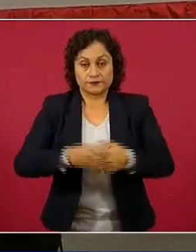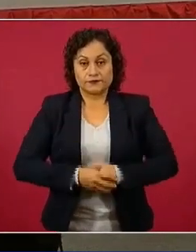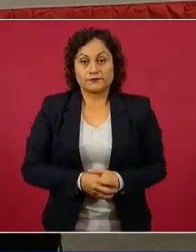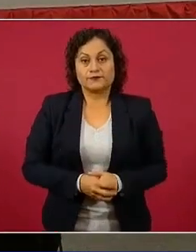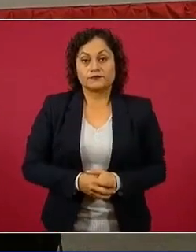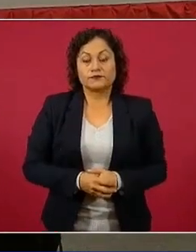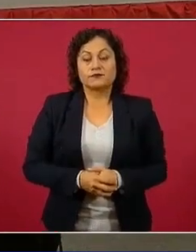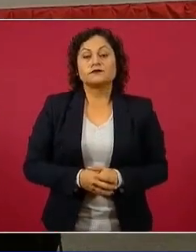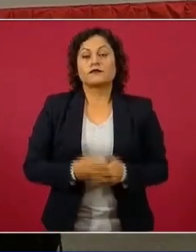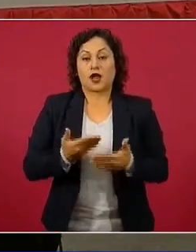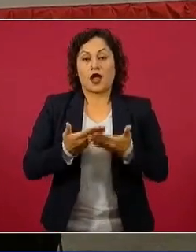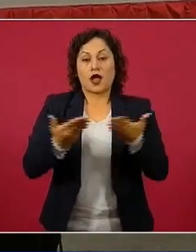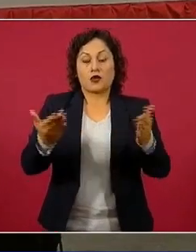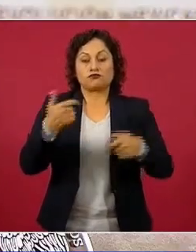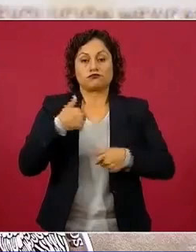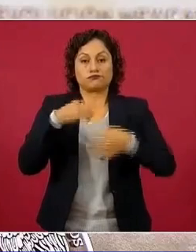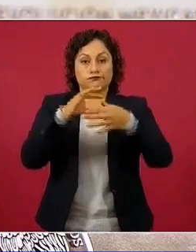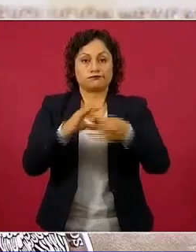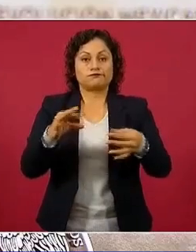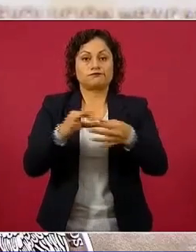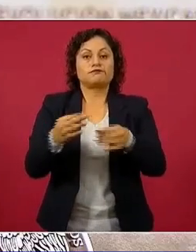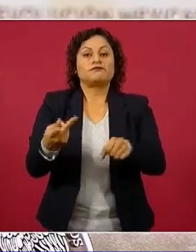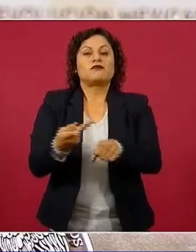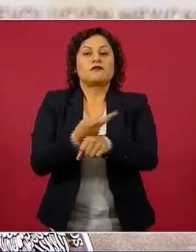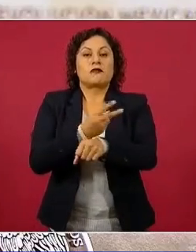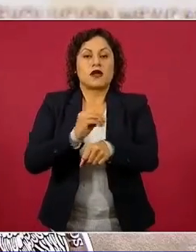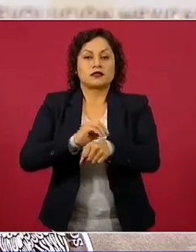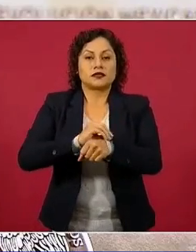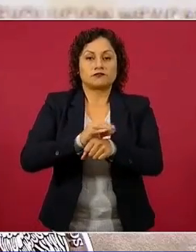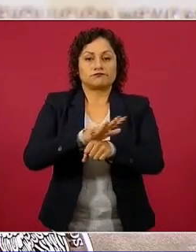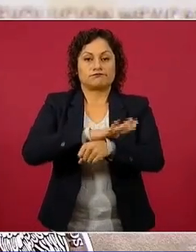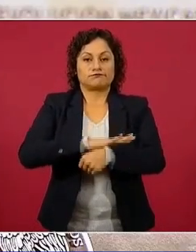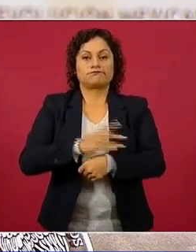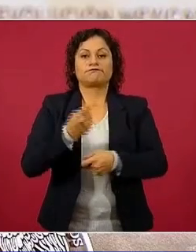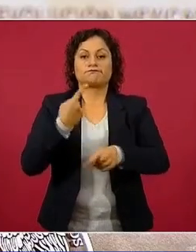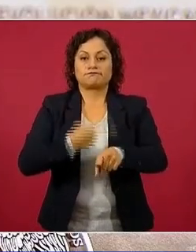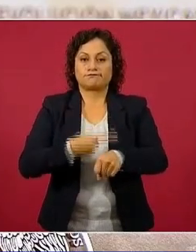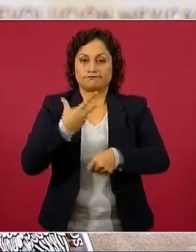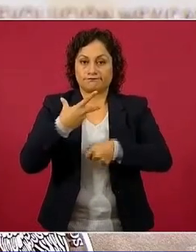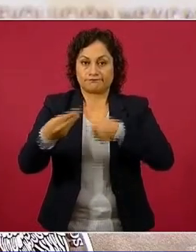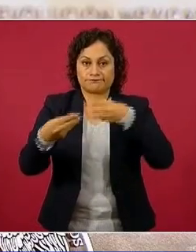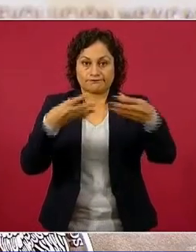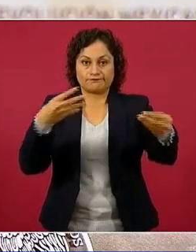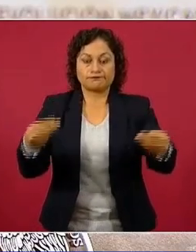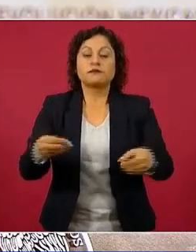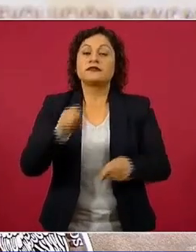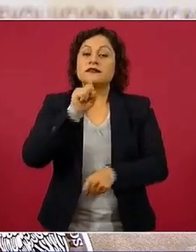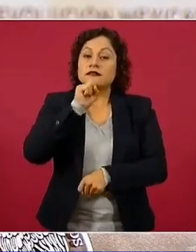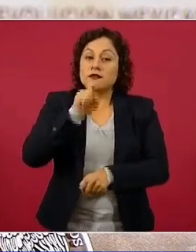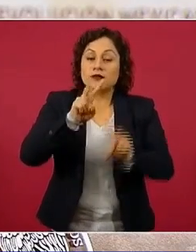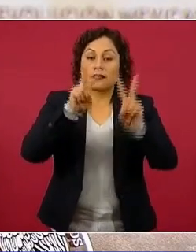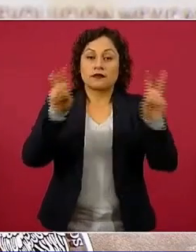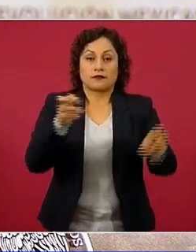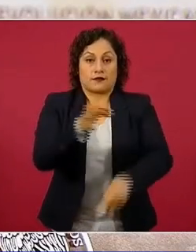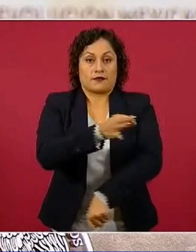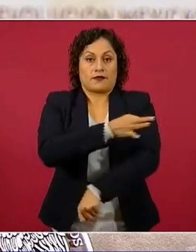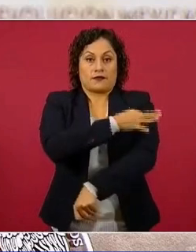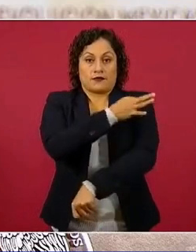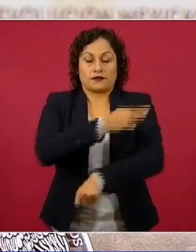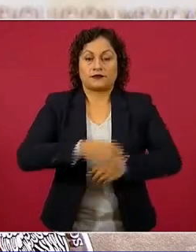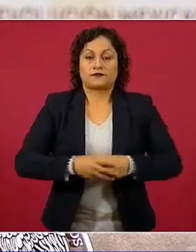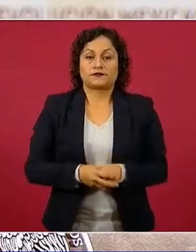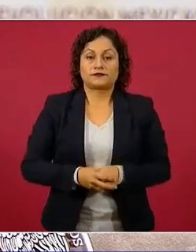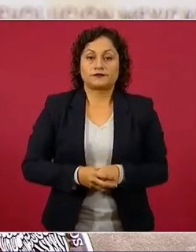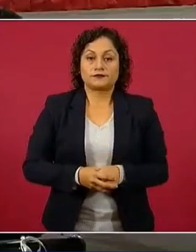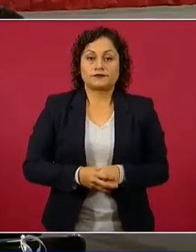Vamos a comentar sobre el curso de la epidemia y el avance en el plan de vacunación contra COVID-19. Tenemos